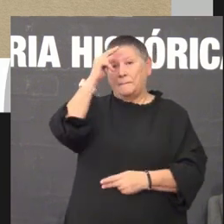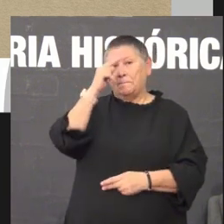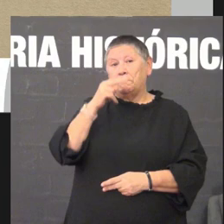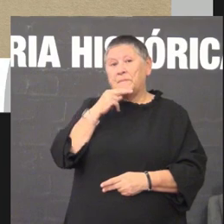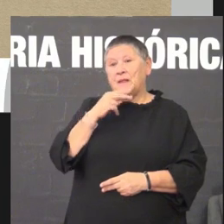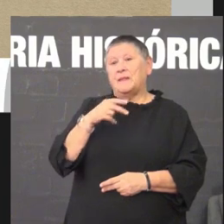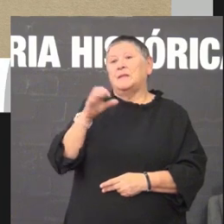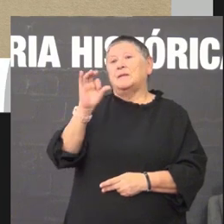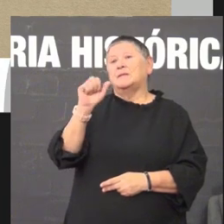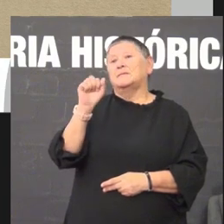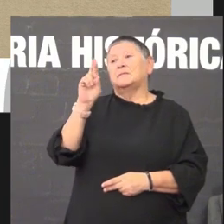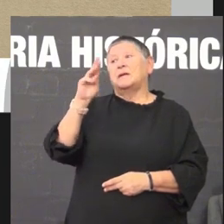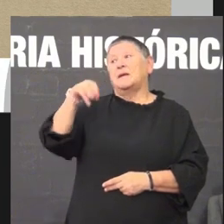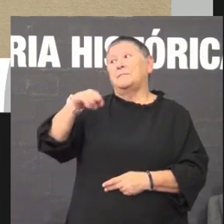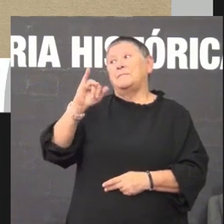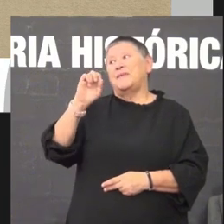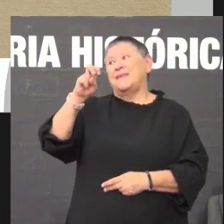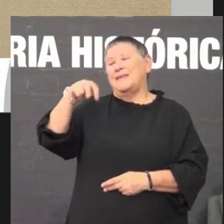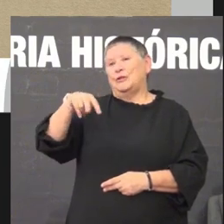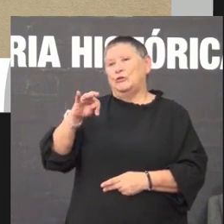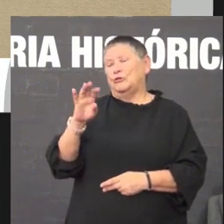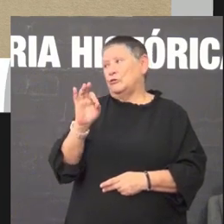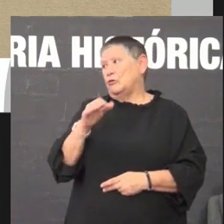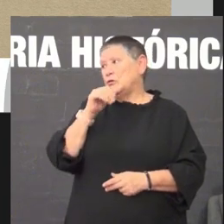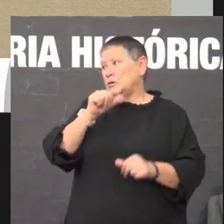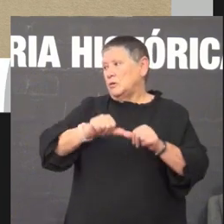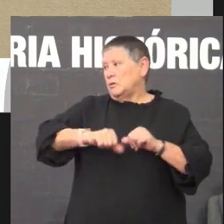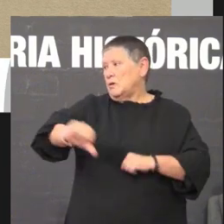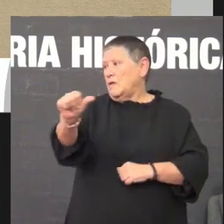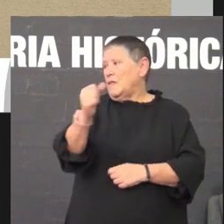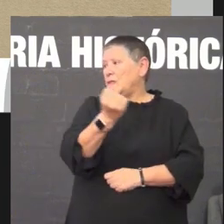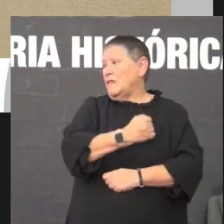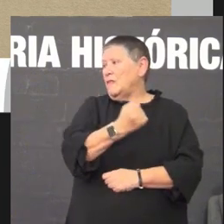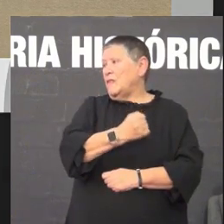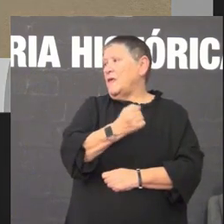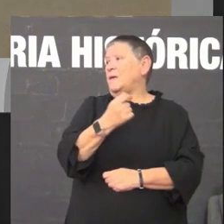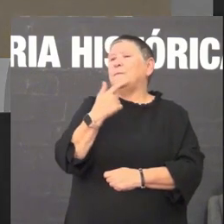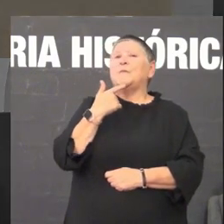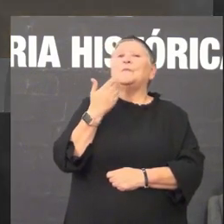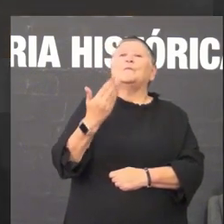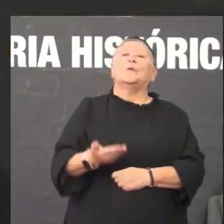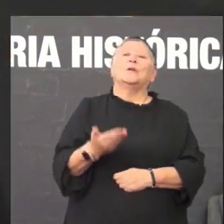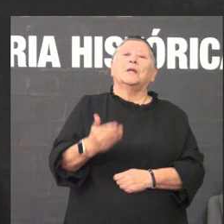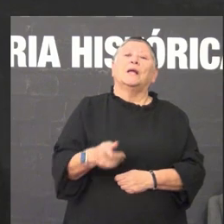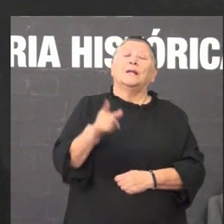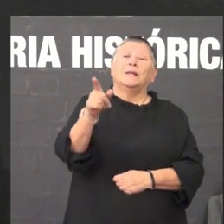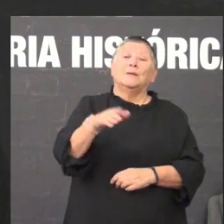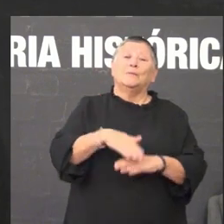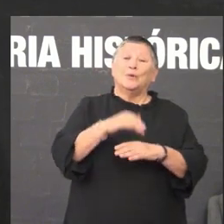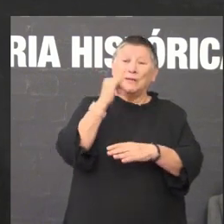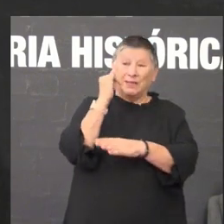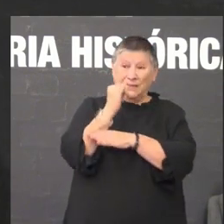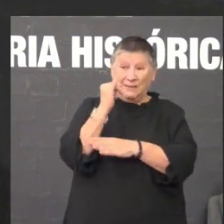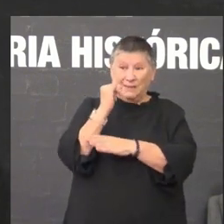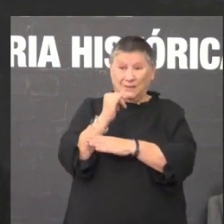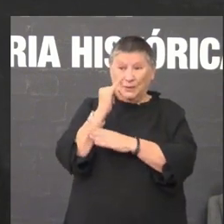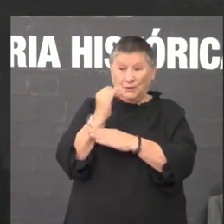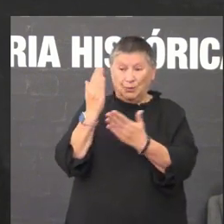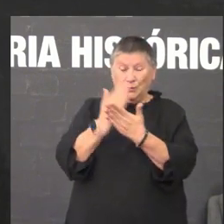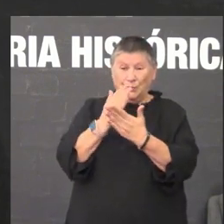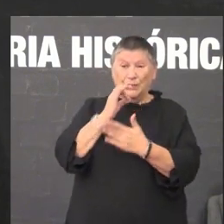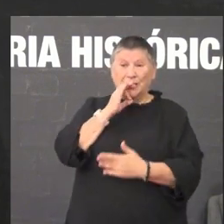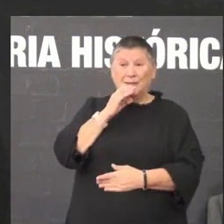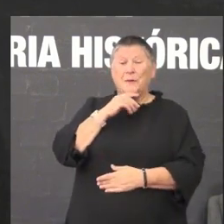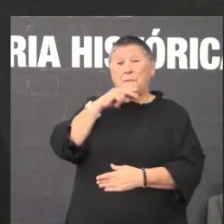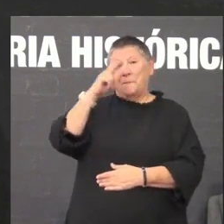sete de dezembro próximo é un día oportuno que temos que ver de facer algo porque o Instituto de Estudos Galegos padre Sarmiento